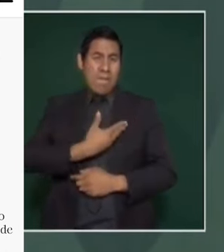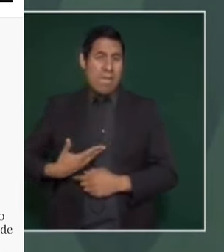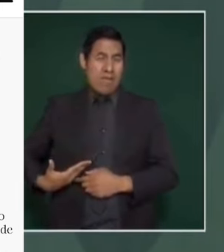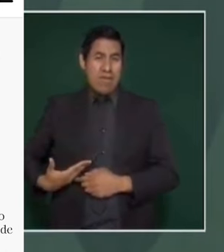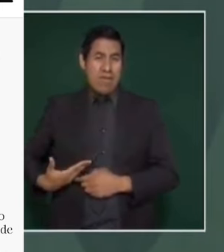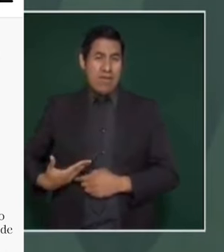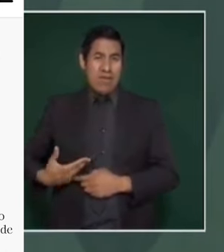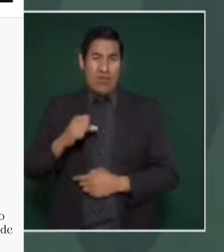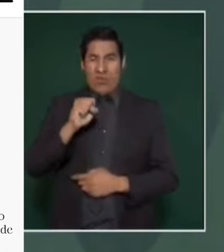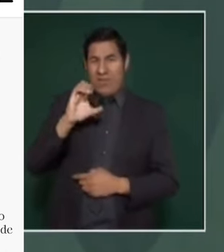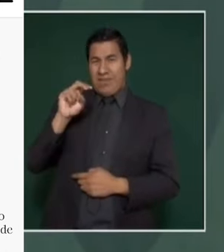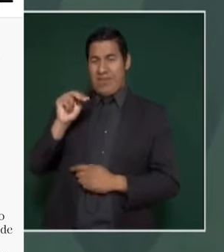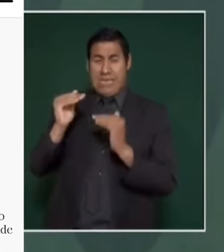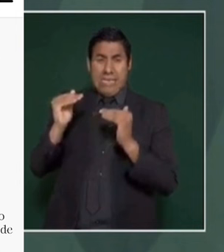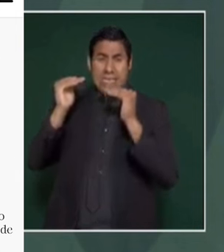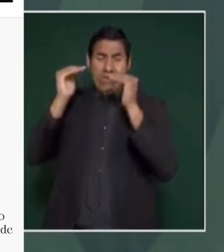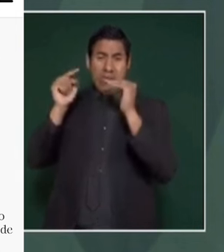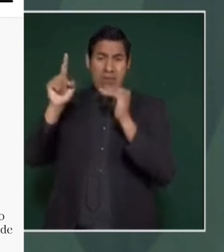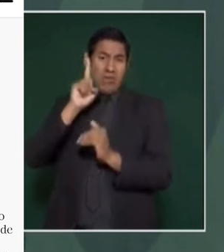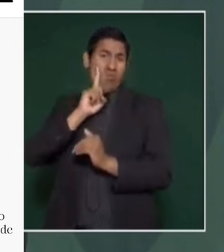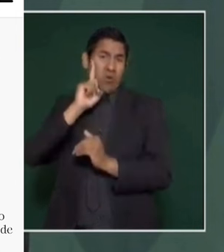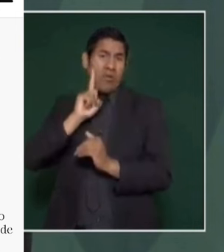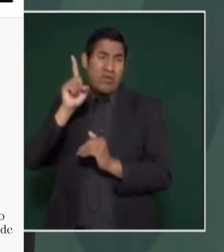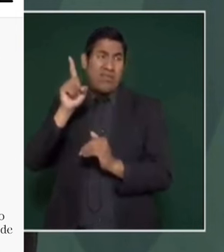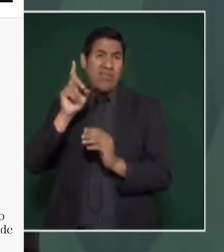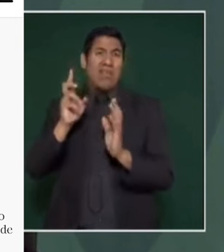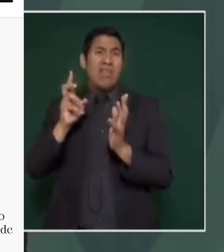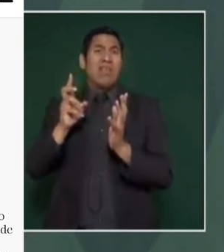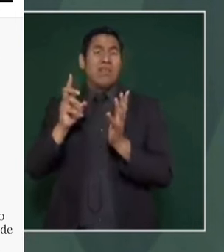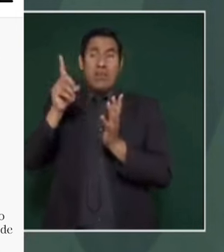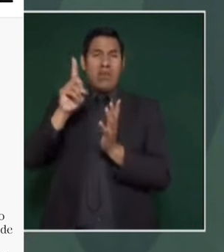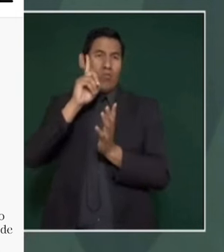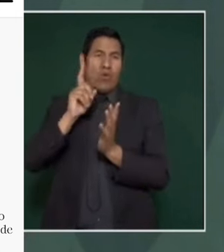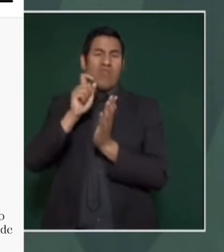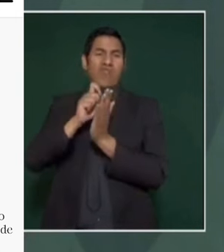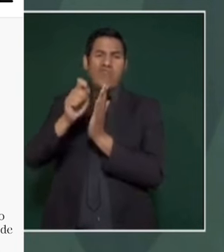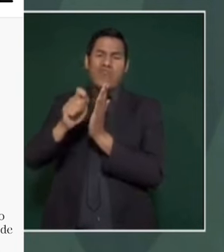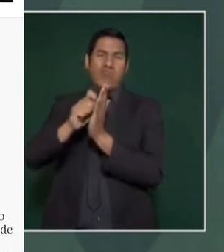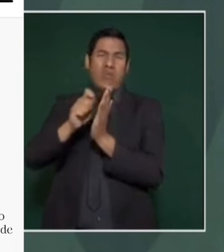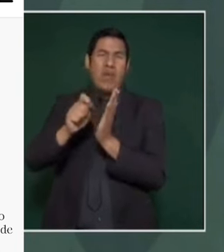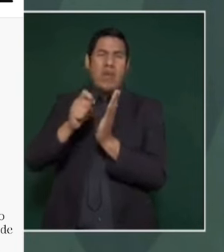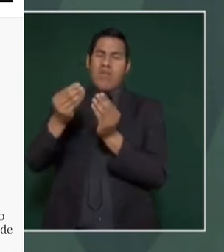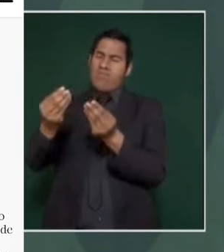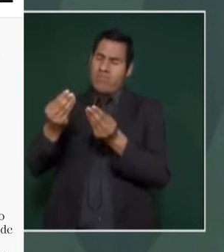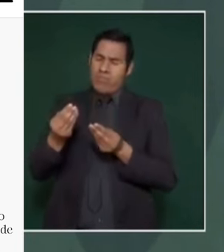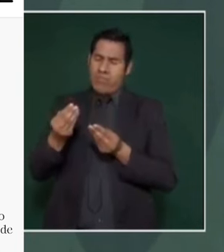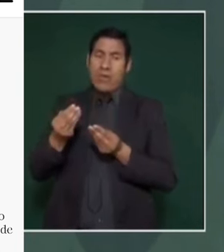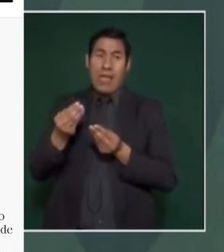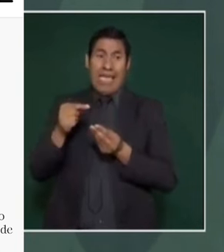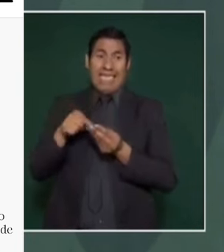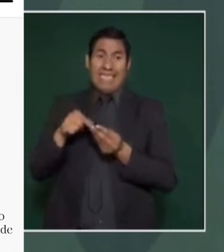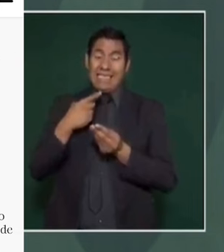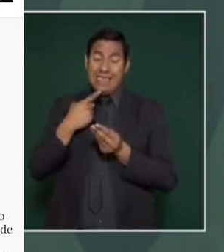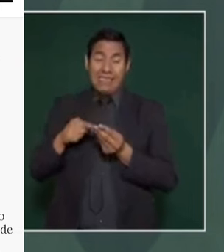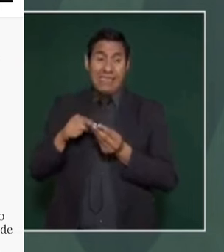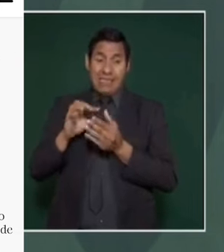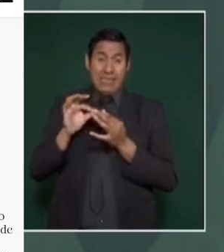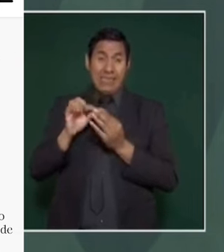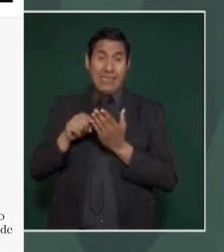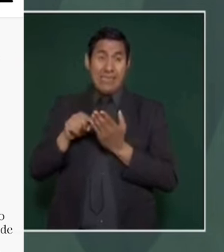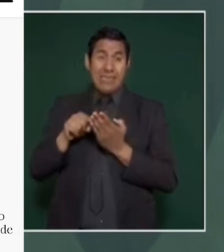Suprema Corte que un escrito que me dirige se compromete a